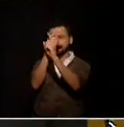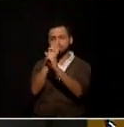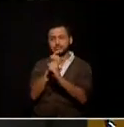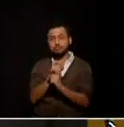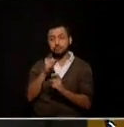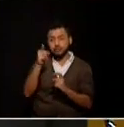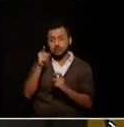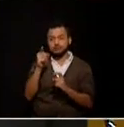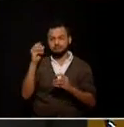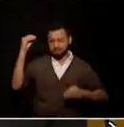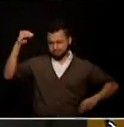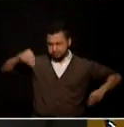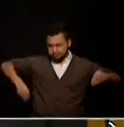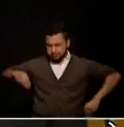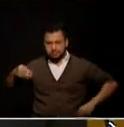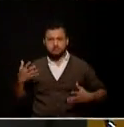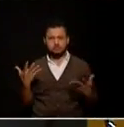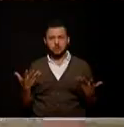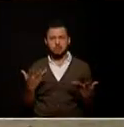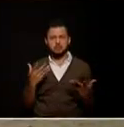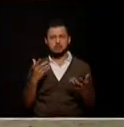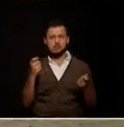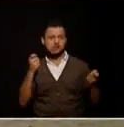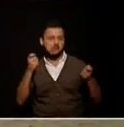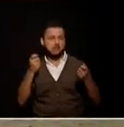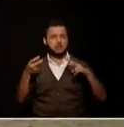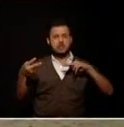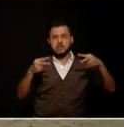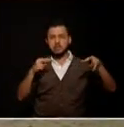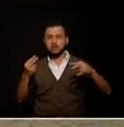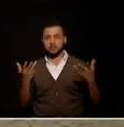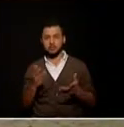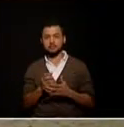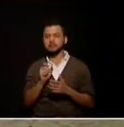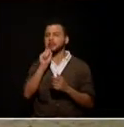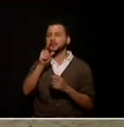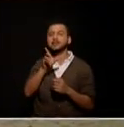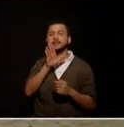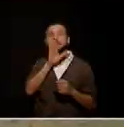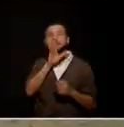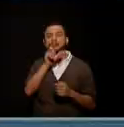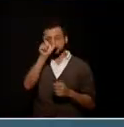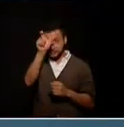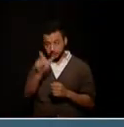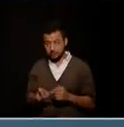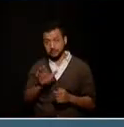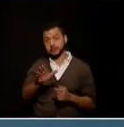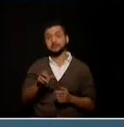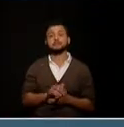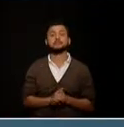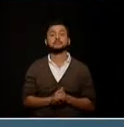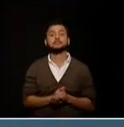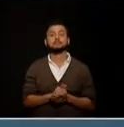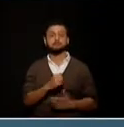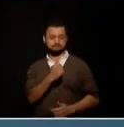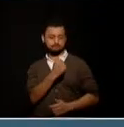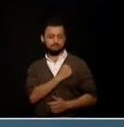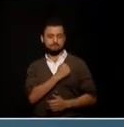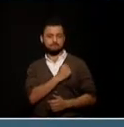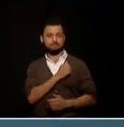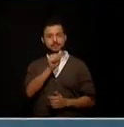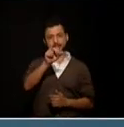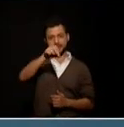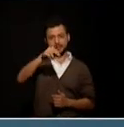dicha elección inicia este bloque el candidato andrés guerra marcel hay que dejar muy claro que los